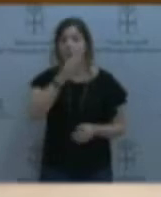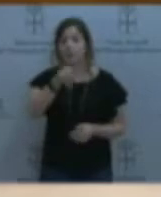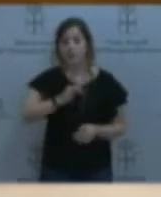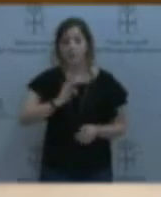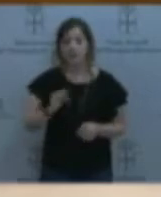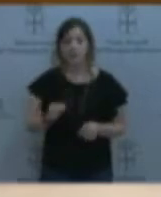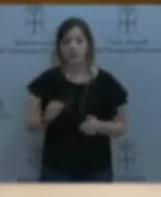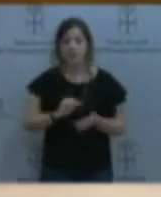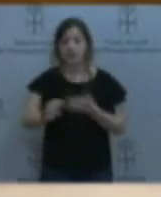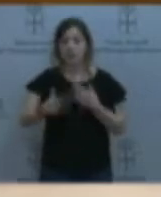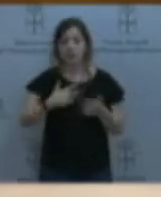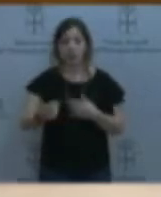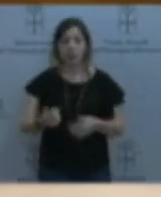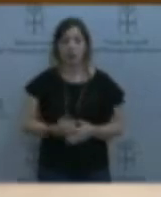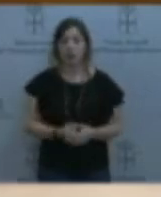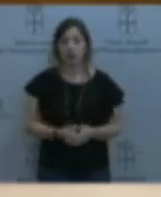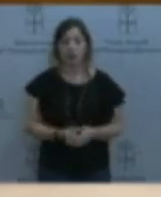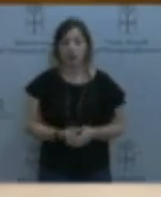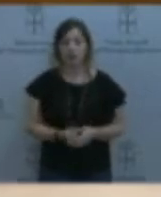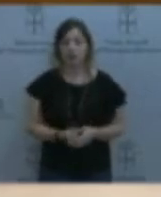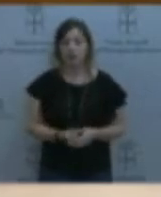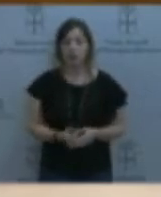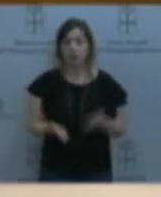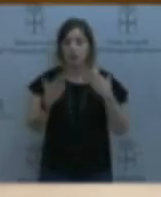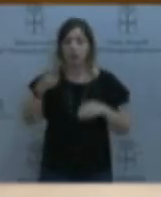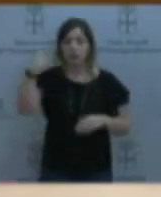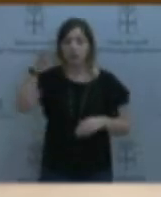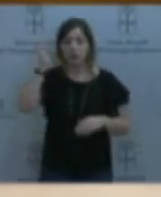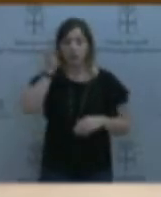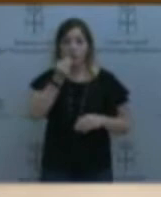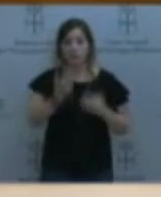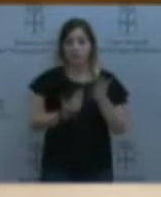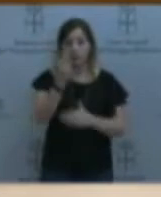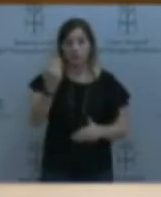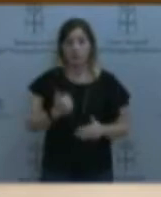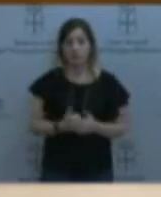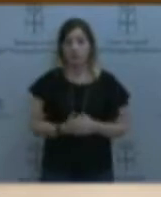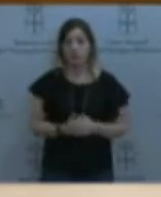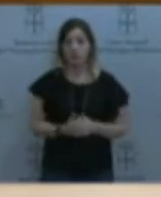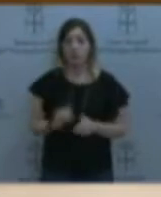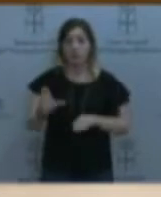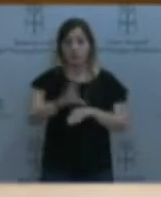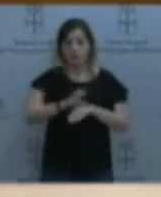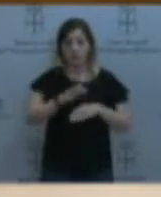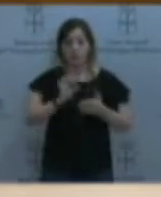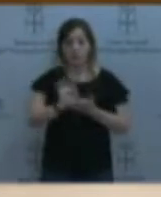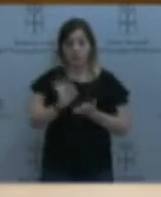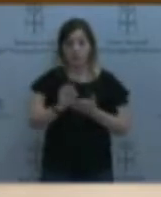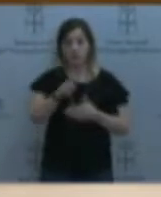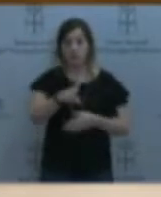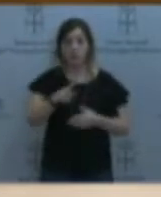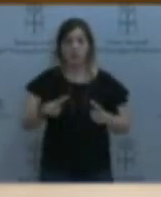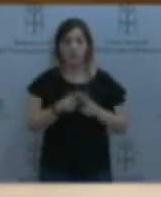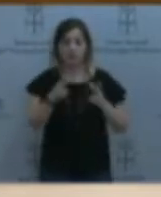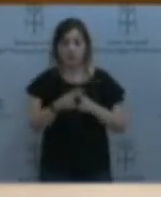Gracias, presidenta. Buenos días. ¿Tiene previsto la Consejería de Servicios y Derechos Sociales articular medidas con carácter